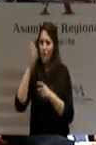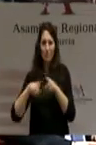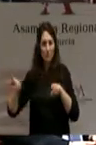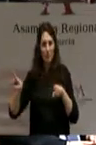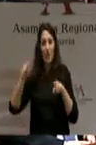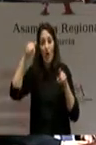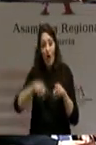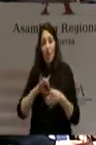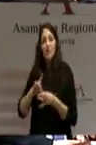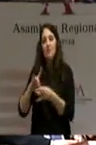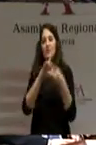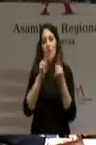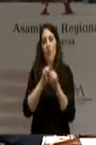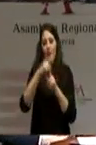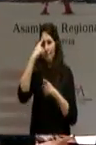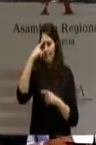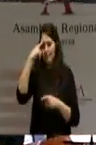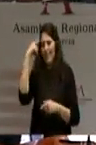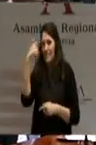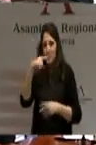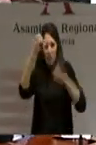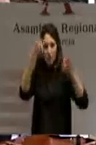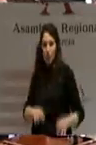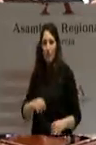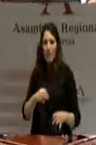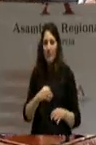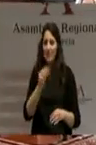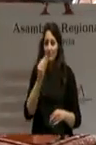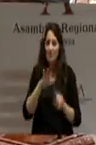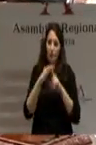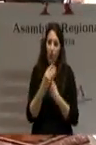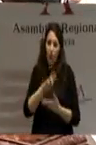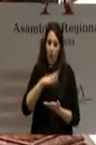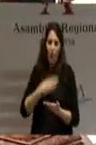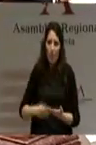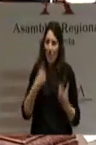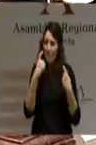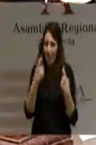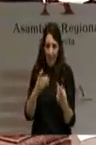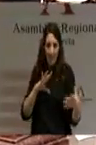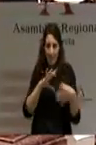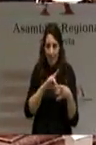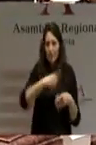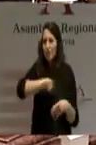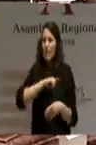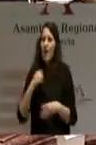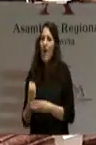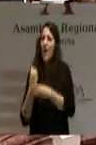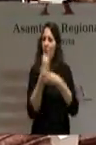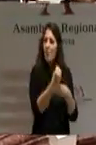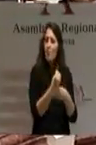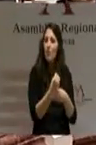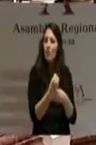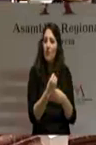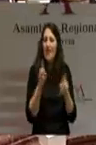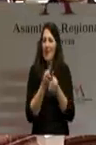convencimiento de que en estos momentos es lo mejor para la región, apoyamos sin reservas y sin